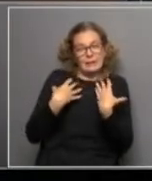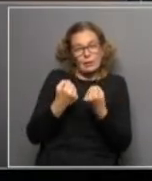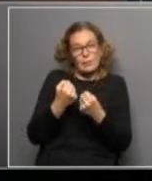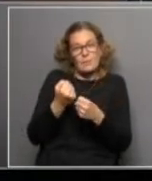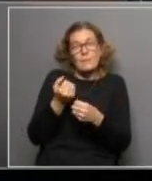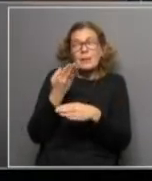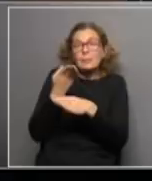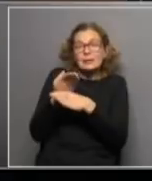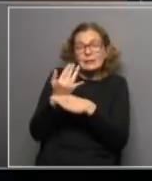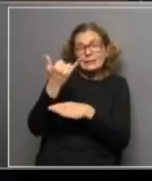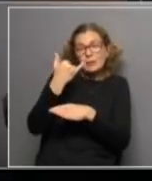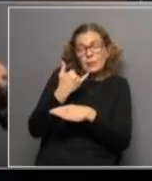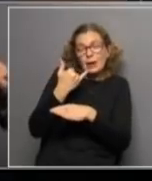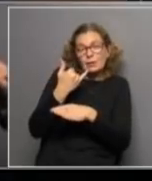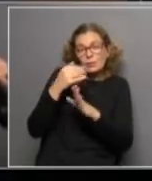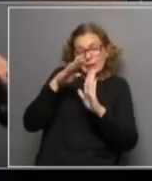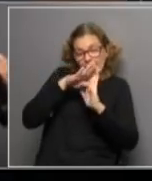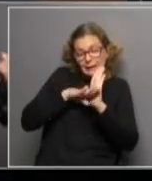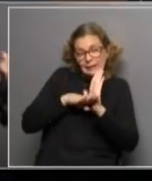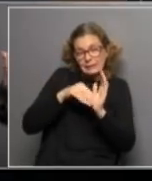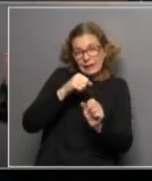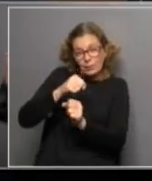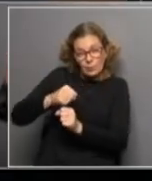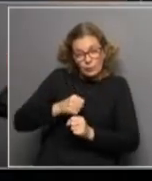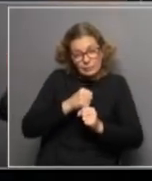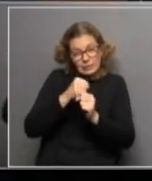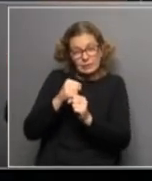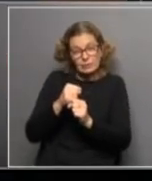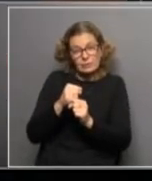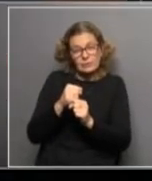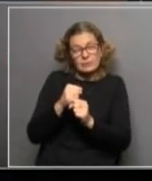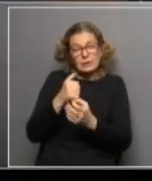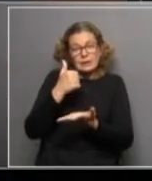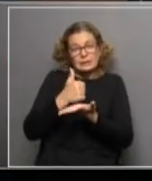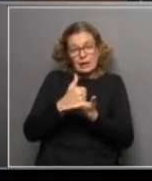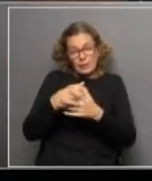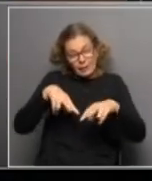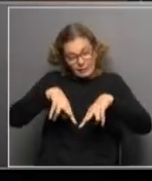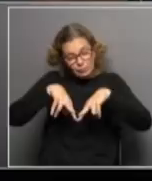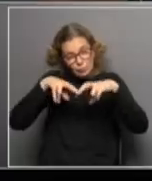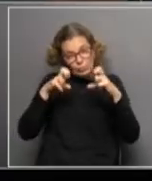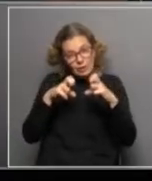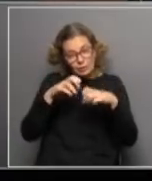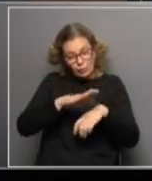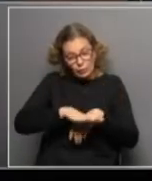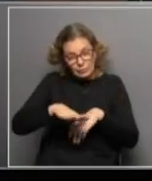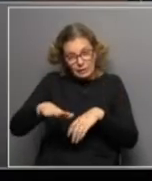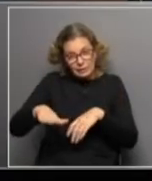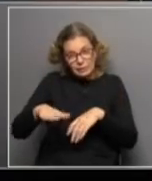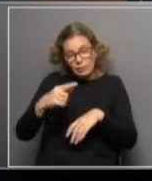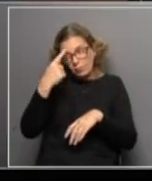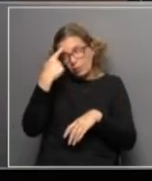pedirnos la lista de ollas y merenderos, porque estaban estudiando a unos niños con